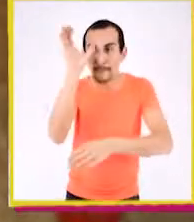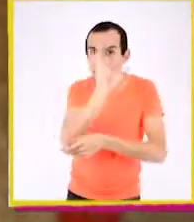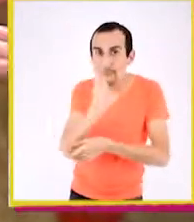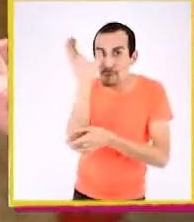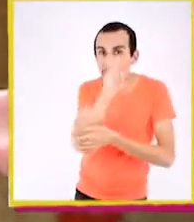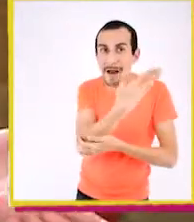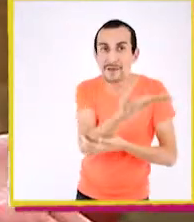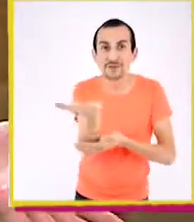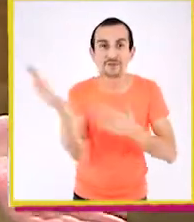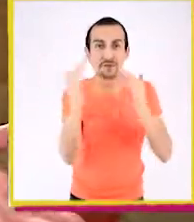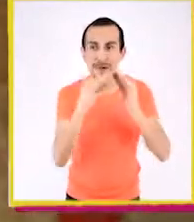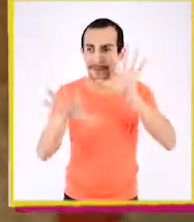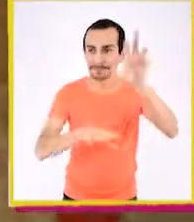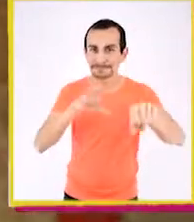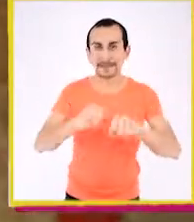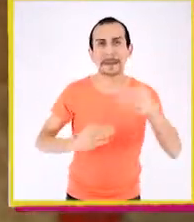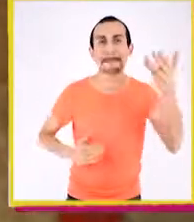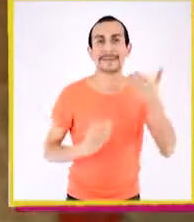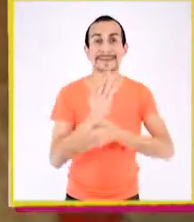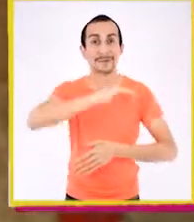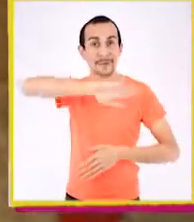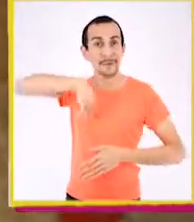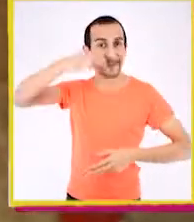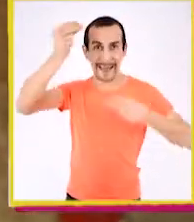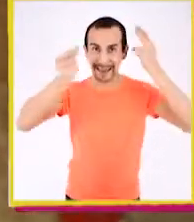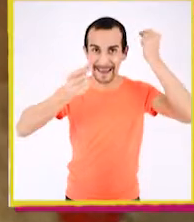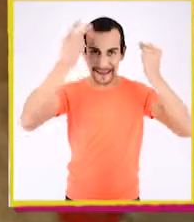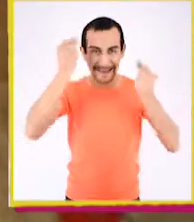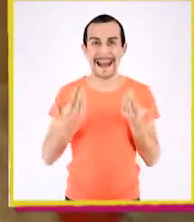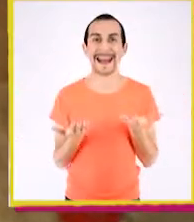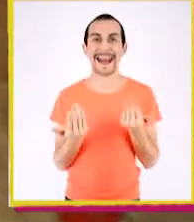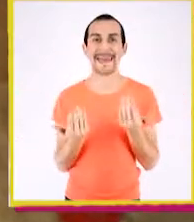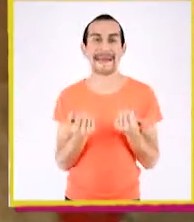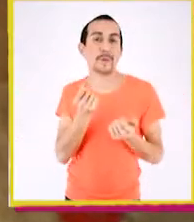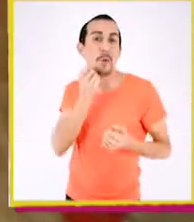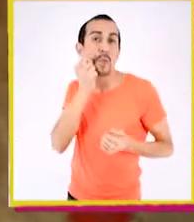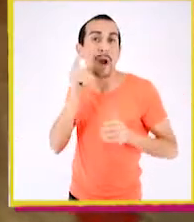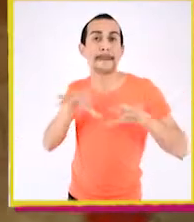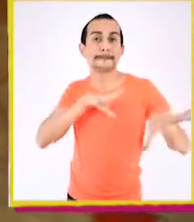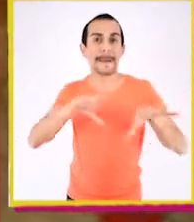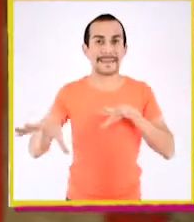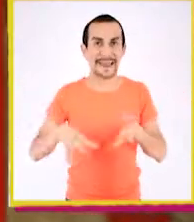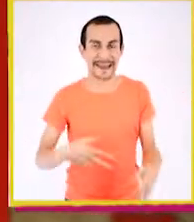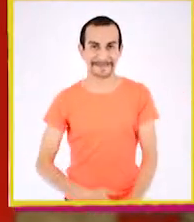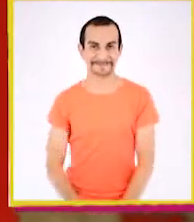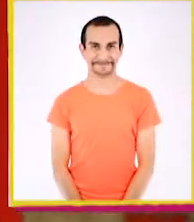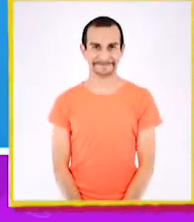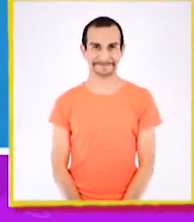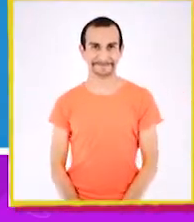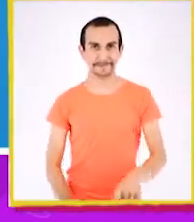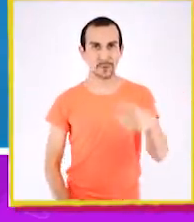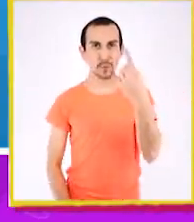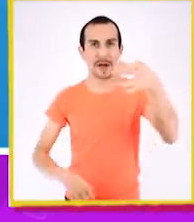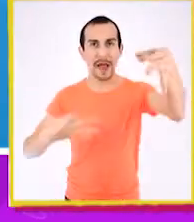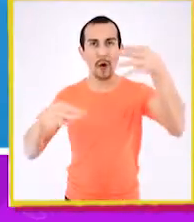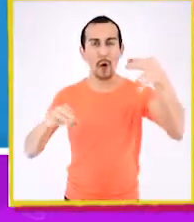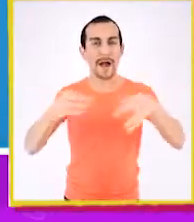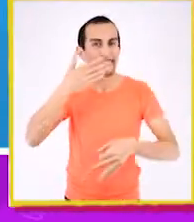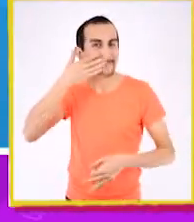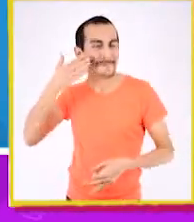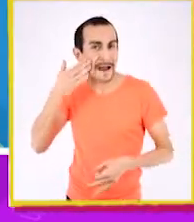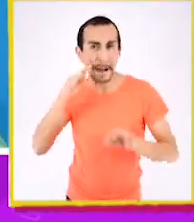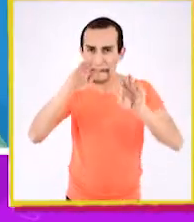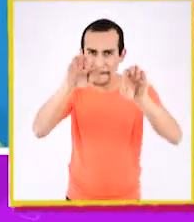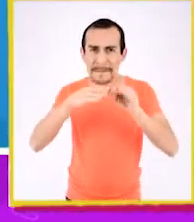que busquen todos en su casa y partimos con nuestra clase. Necesitamos los siguientes materiales. Una hoja de